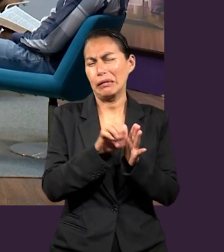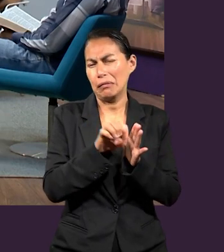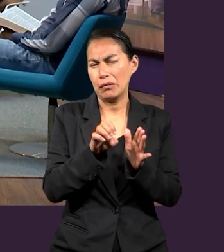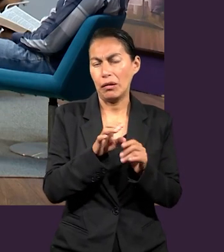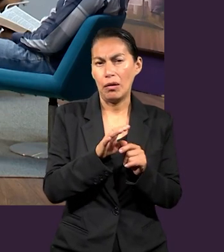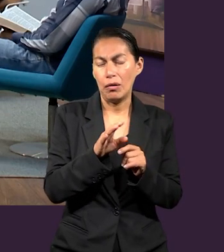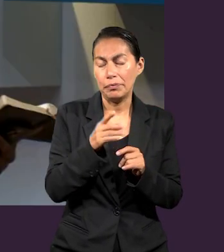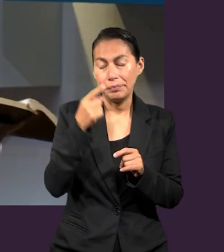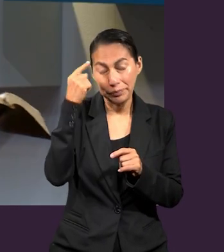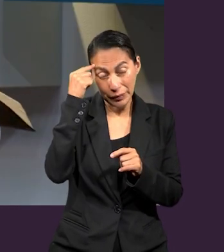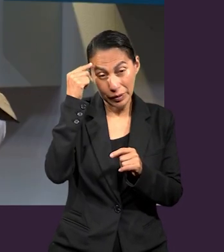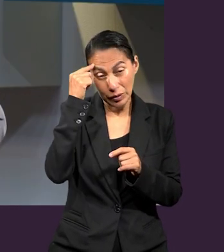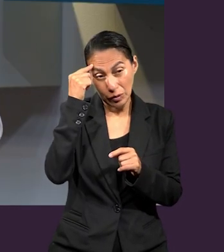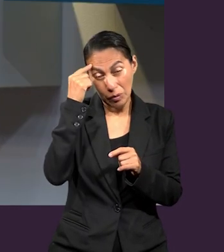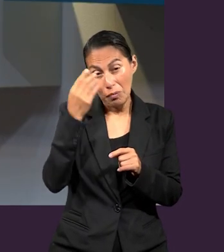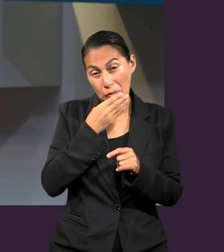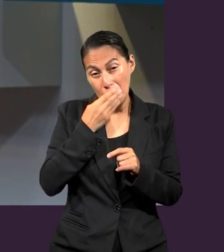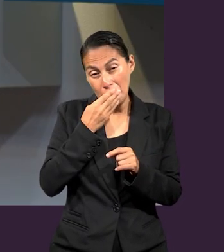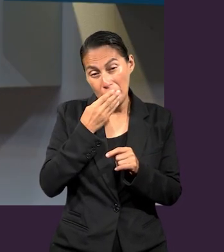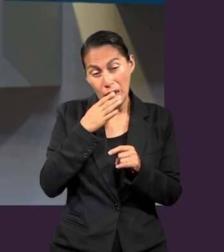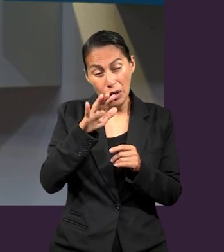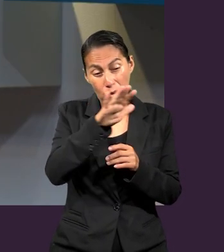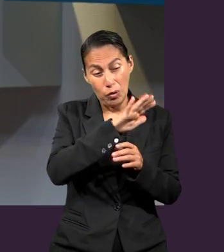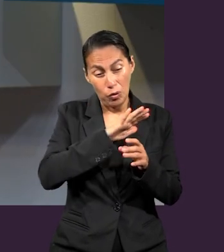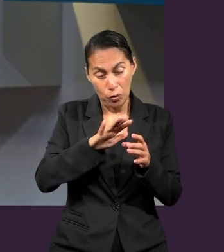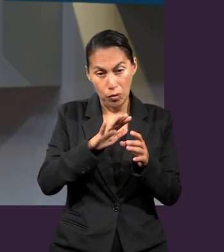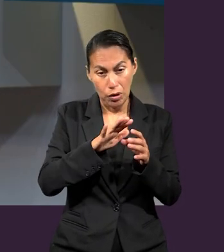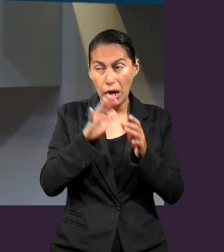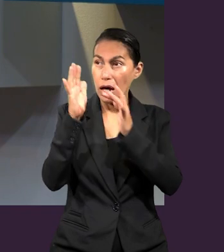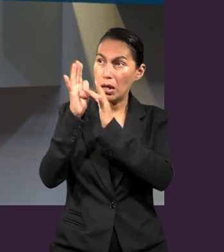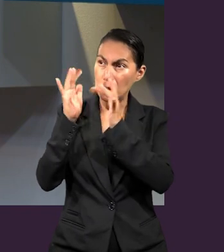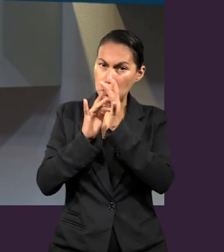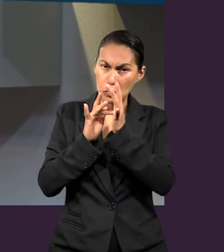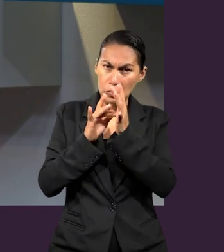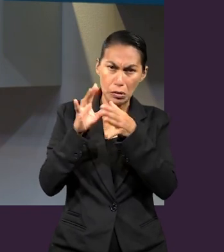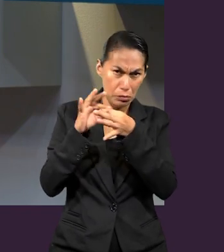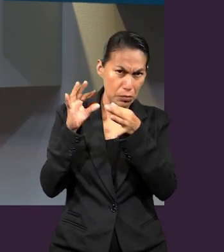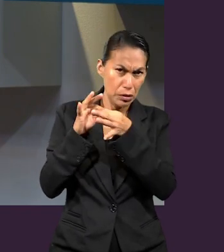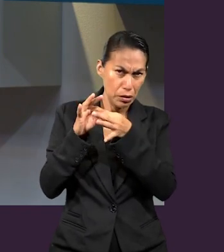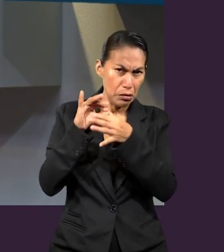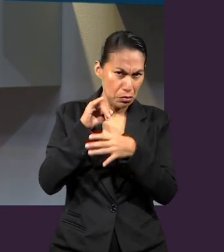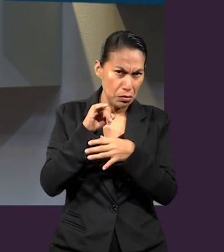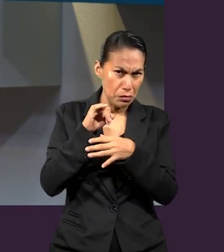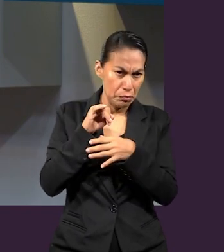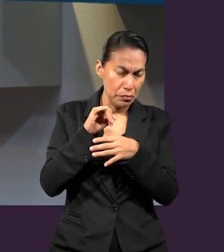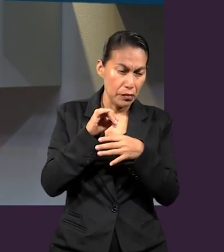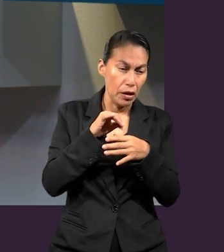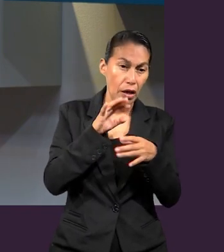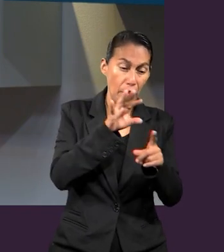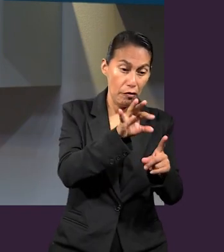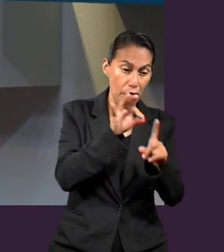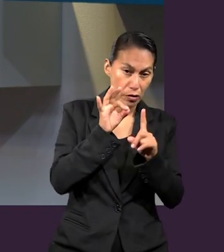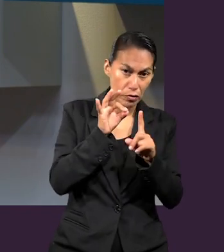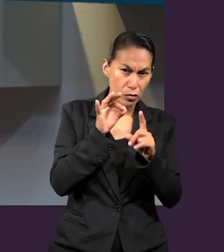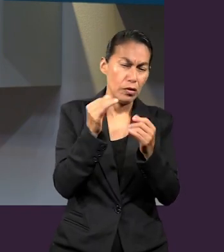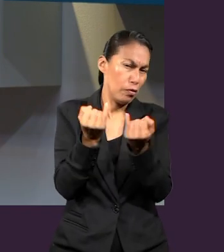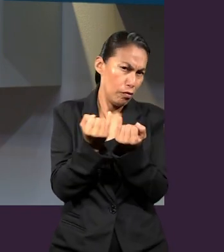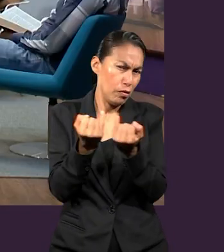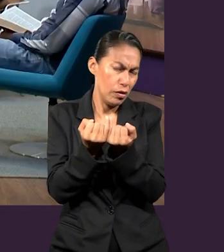la Biblia, toda la Biblia se centra en Jesús y Efesios no es la excepción.